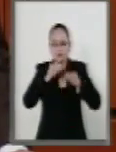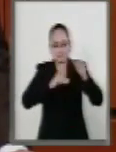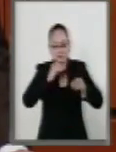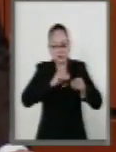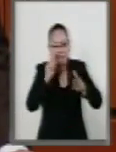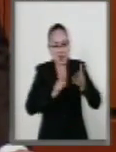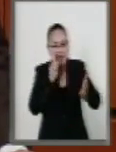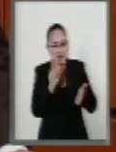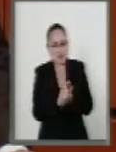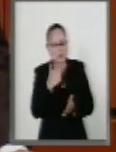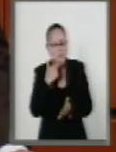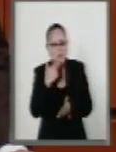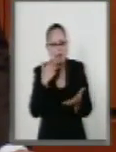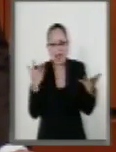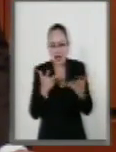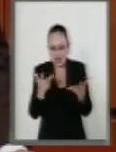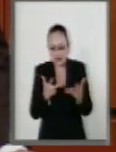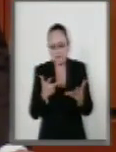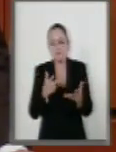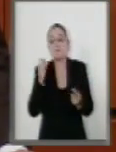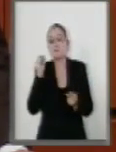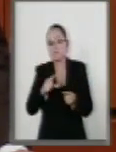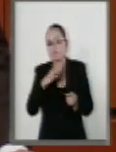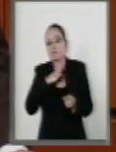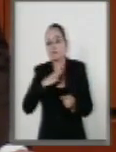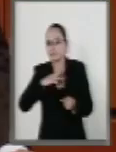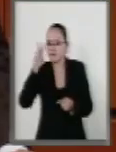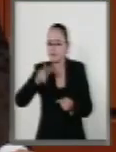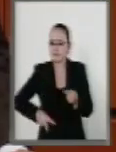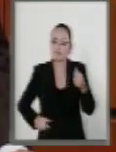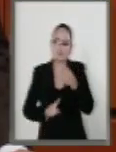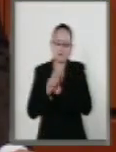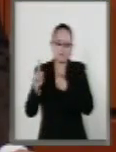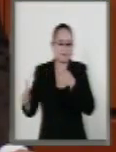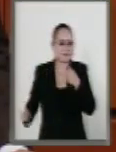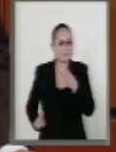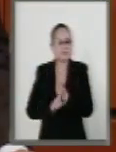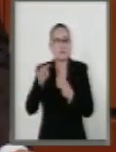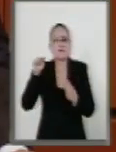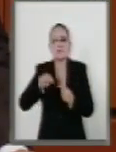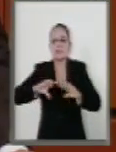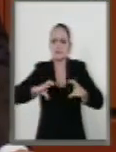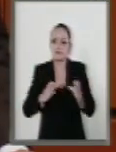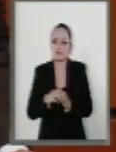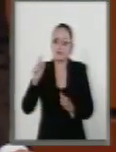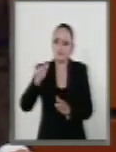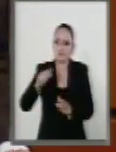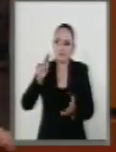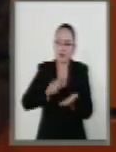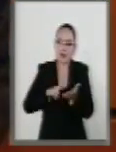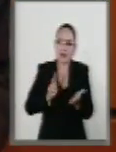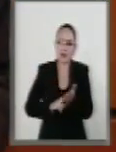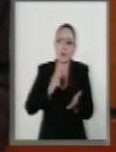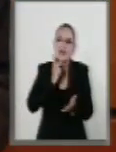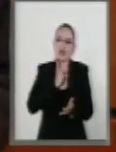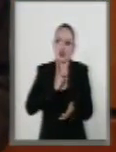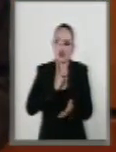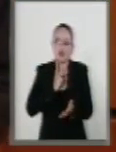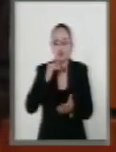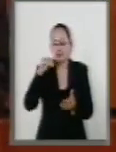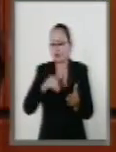reformas y a la vez atravesando por una profunda crisis del sector provocada por la caída de los precios del petróleo.